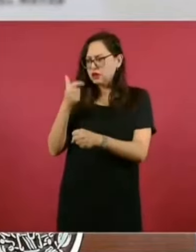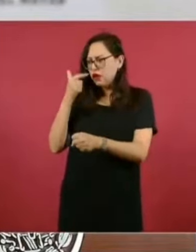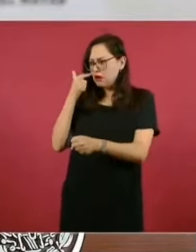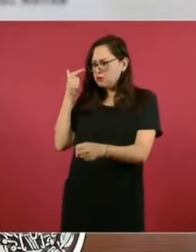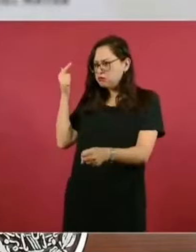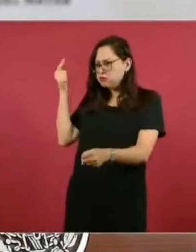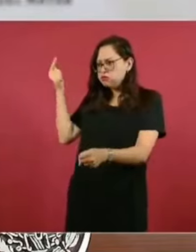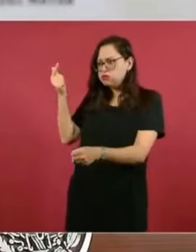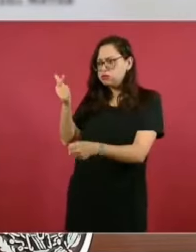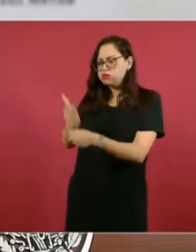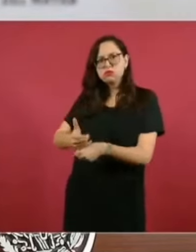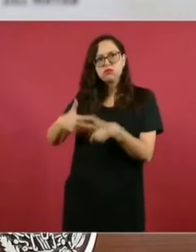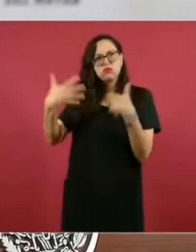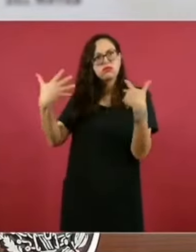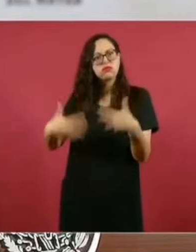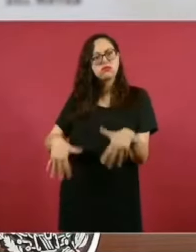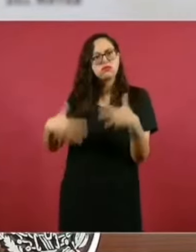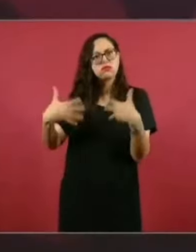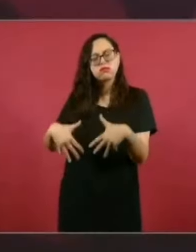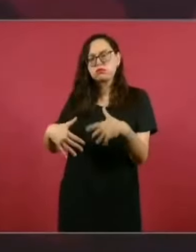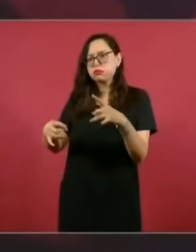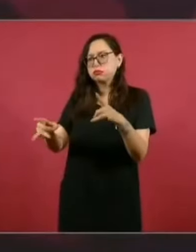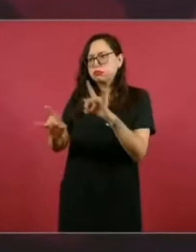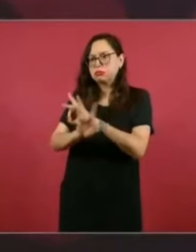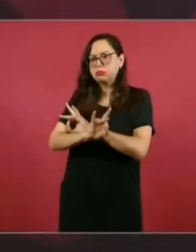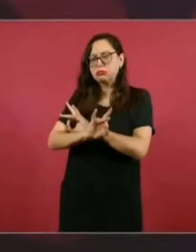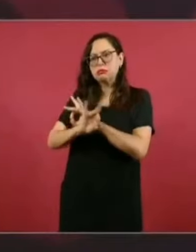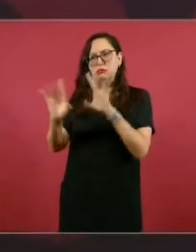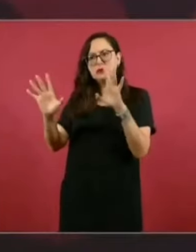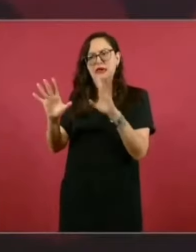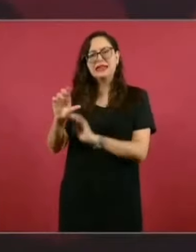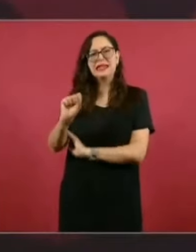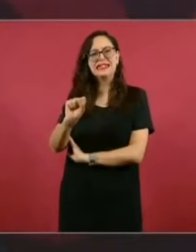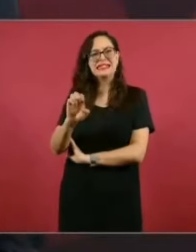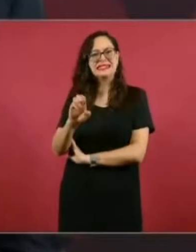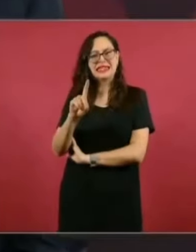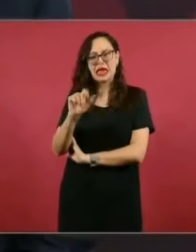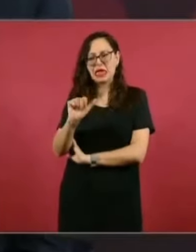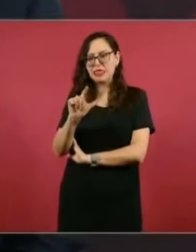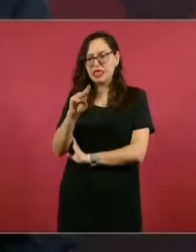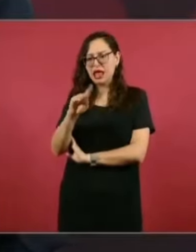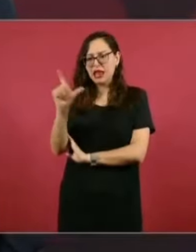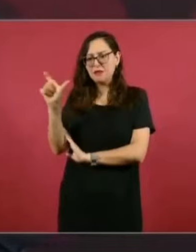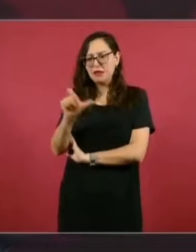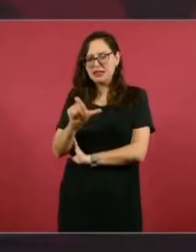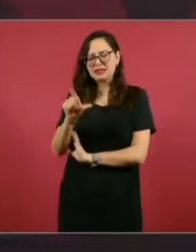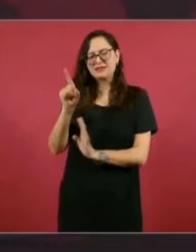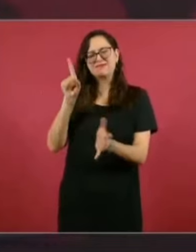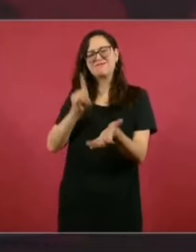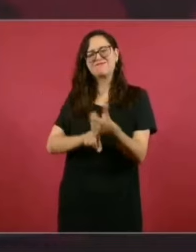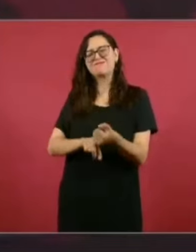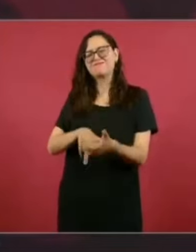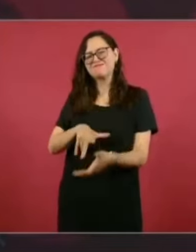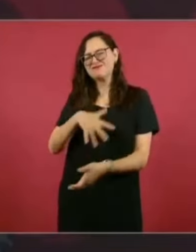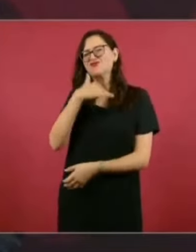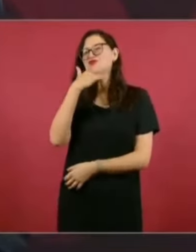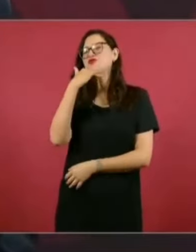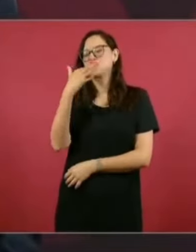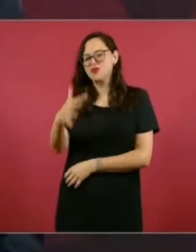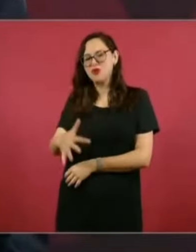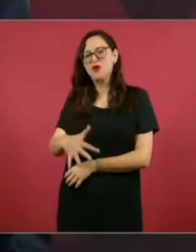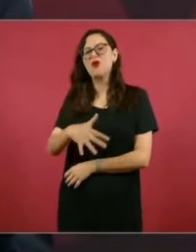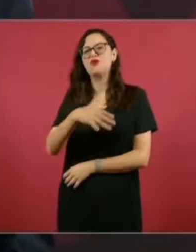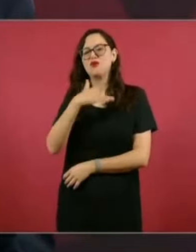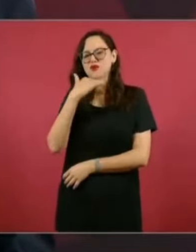caso de corrupción que lamentablemente se nos presentó en el gobierno